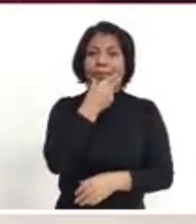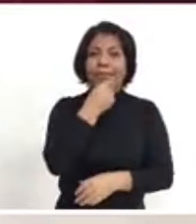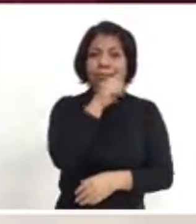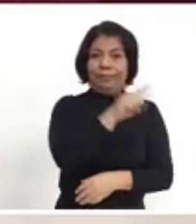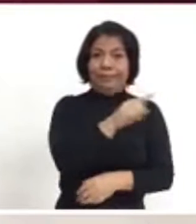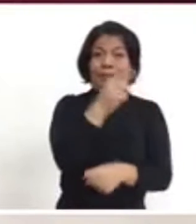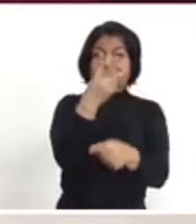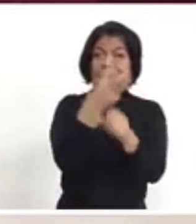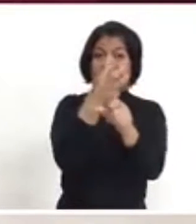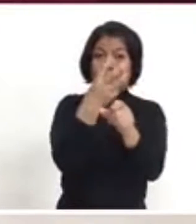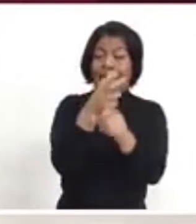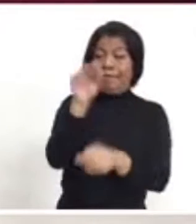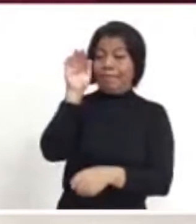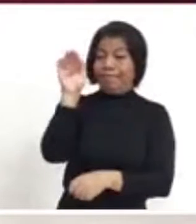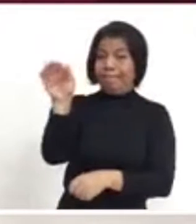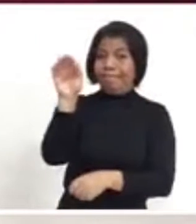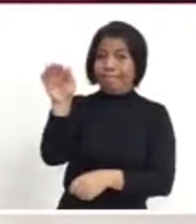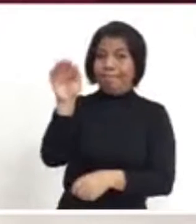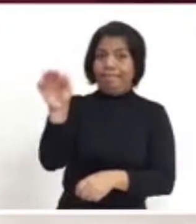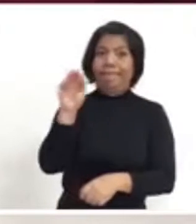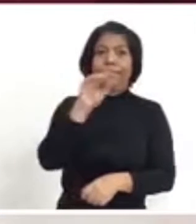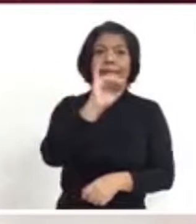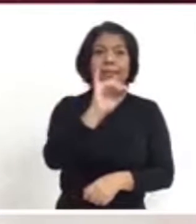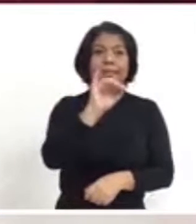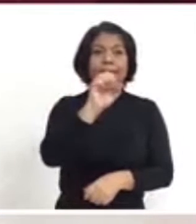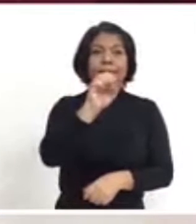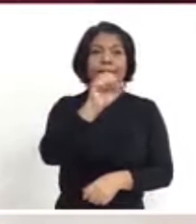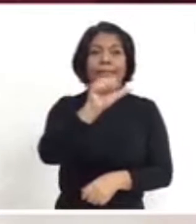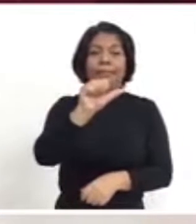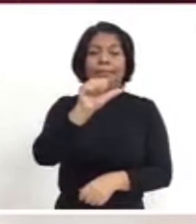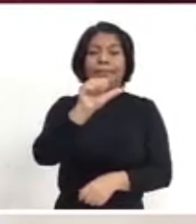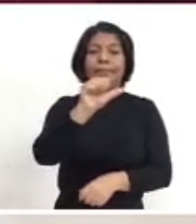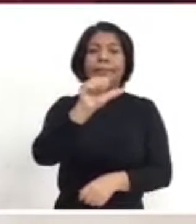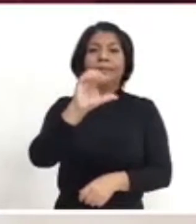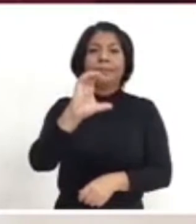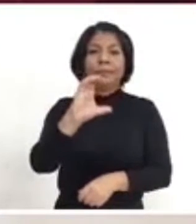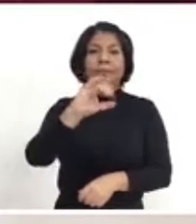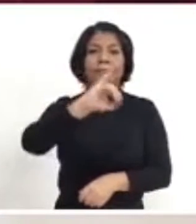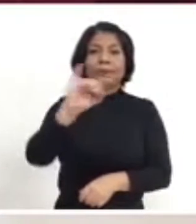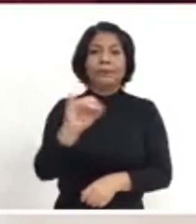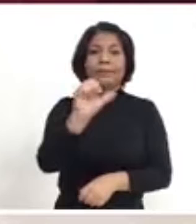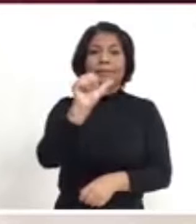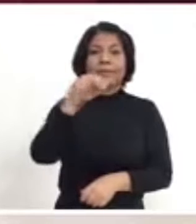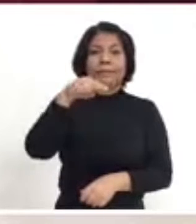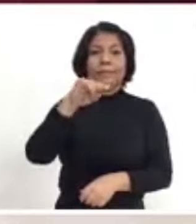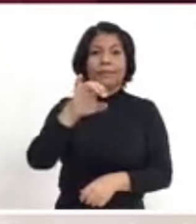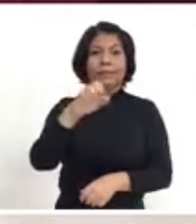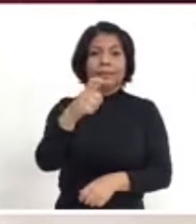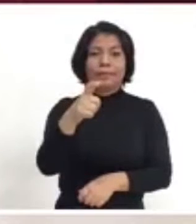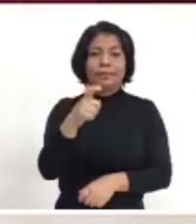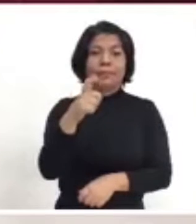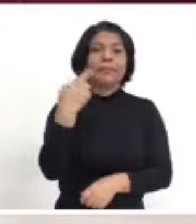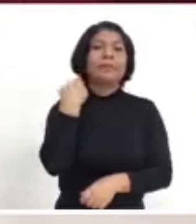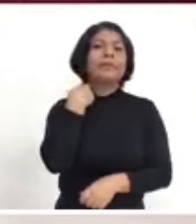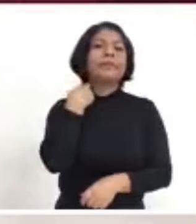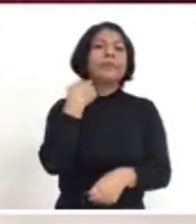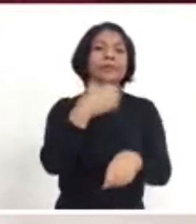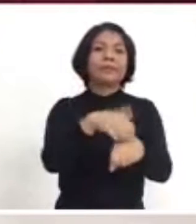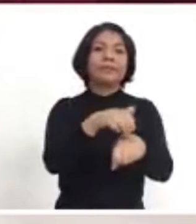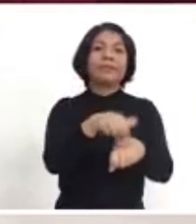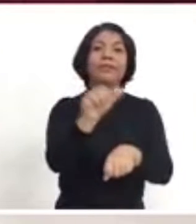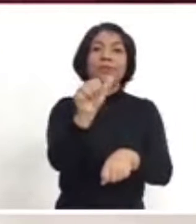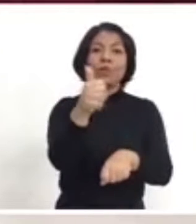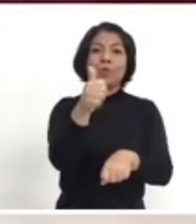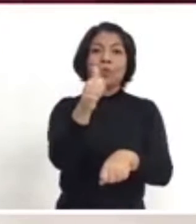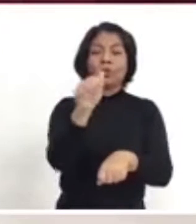para separarse del cargo presentada por el ciudadano Isaac Yanix Alaniz, décimo primer regidor en los términos del propio acuerdo, sírvanse